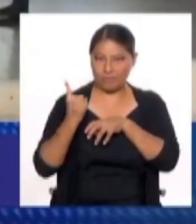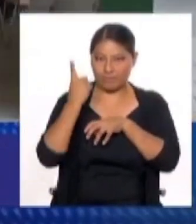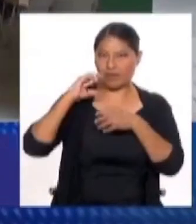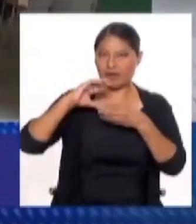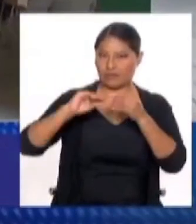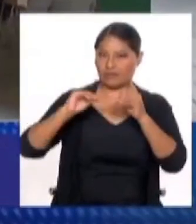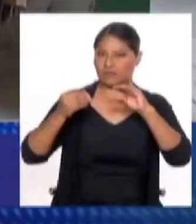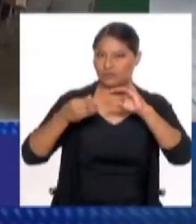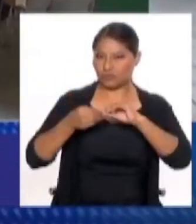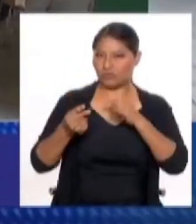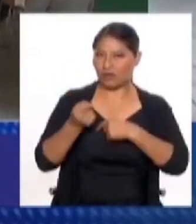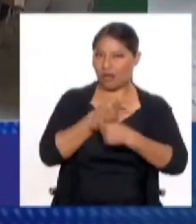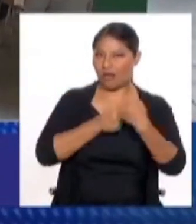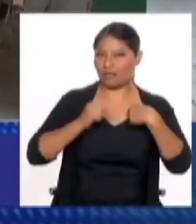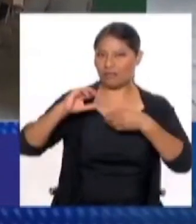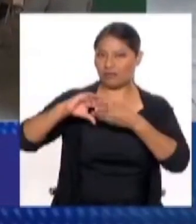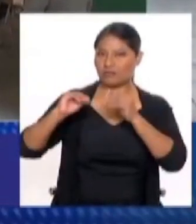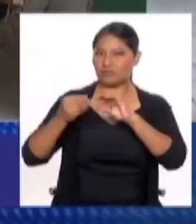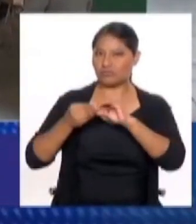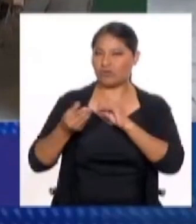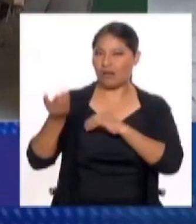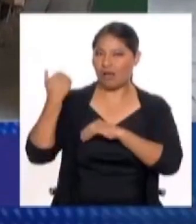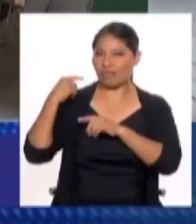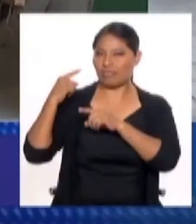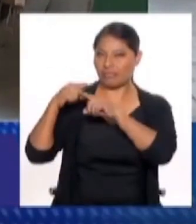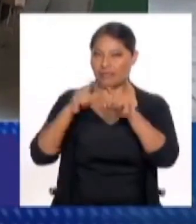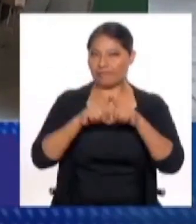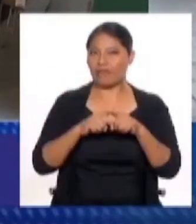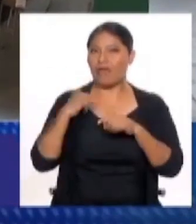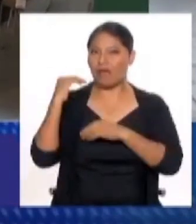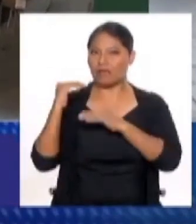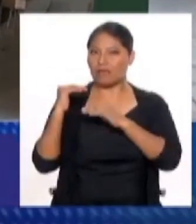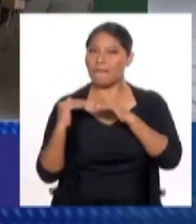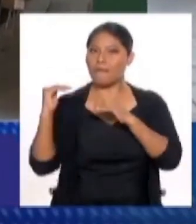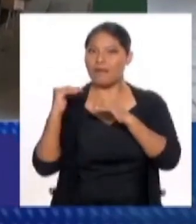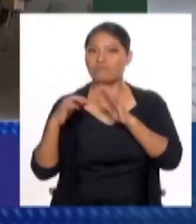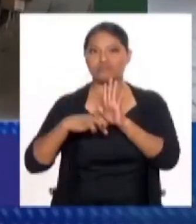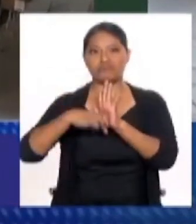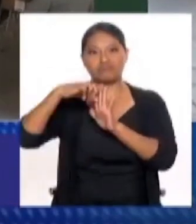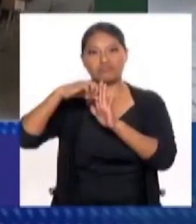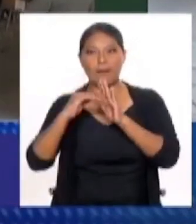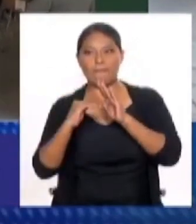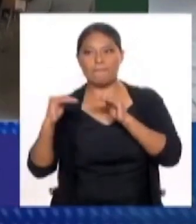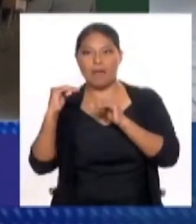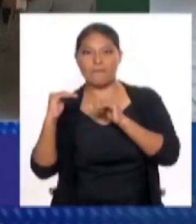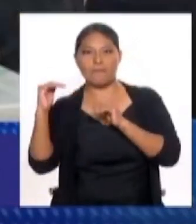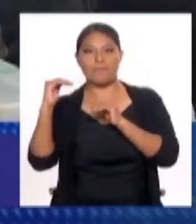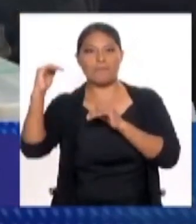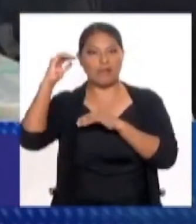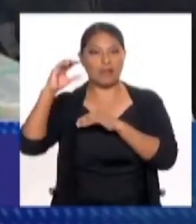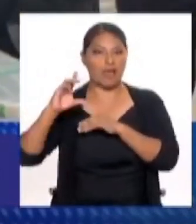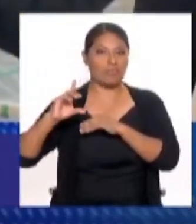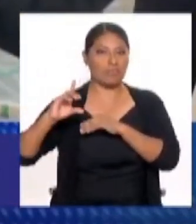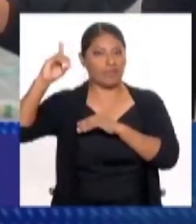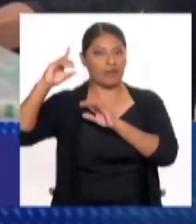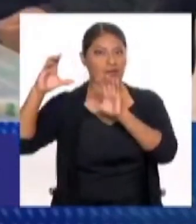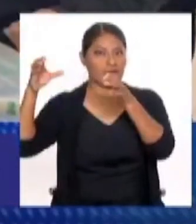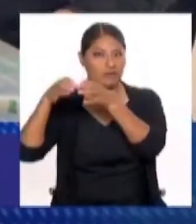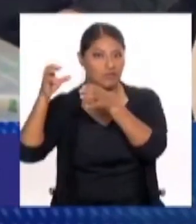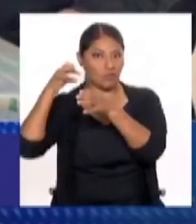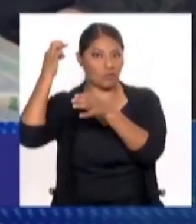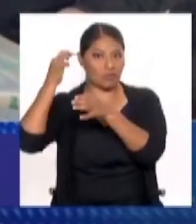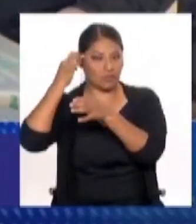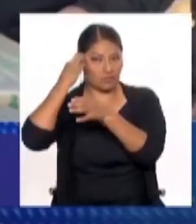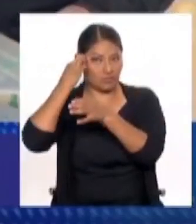la derecha, en su conjunto, en sus distintos matices, está alcanzando una votación tan abrumadora a nivel nacional. ¿Hay autocrítica de